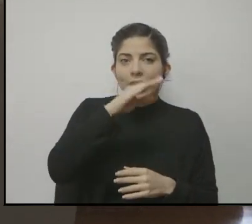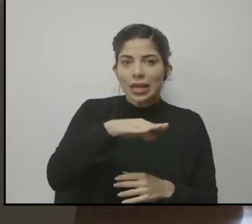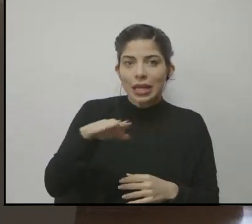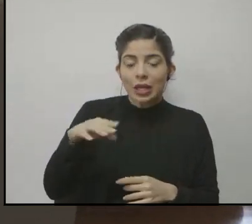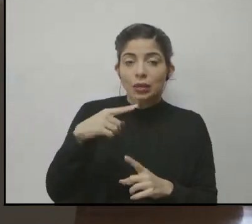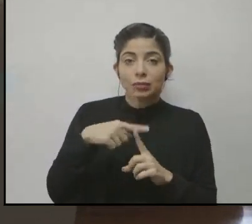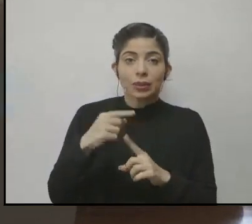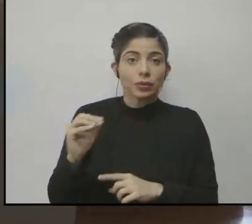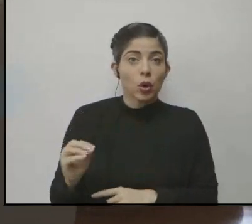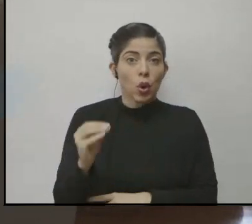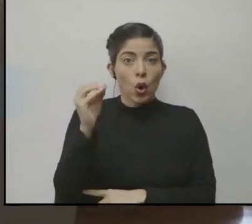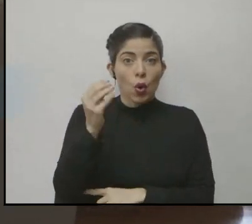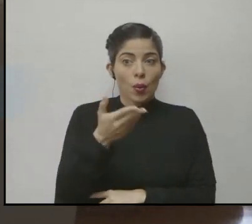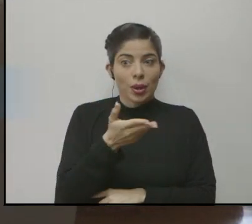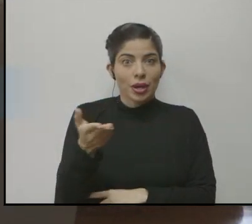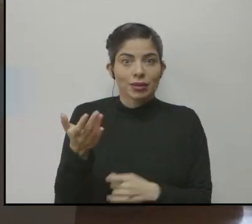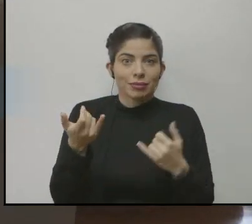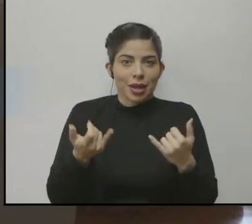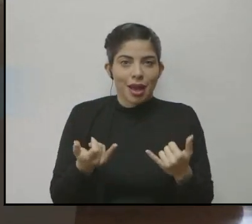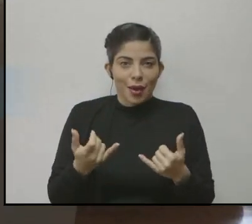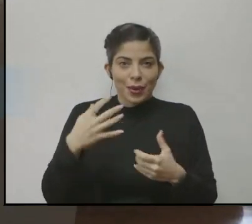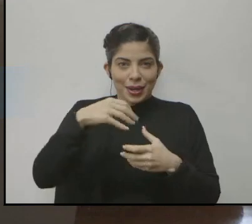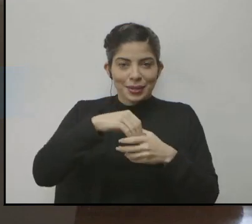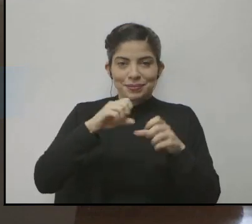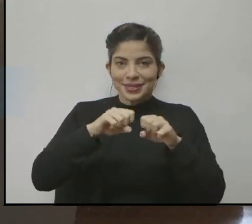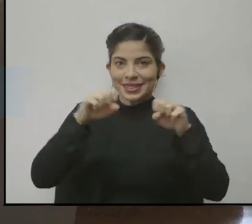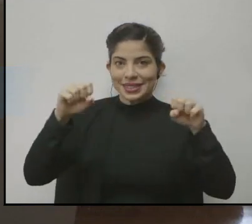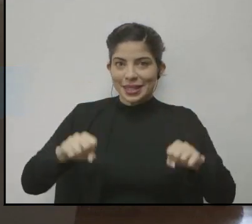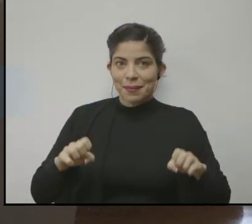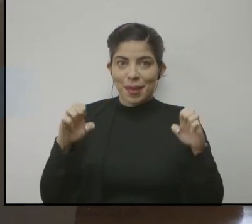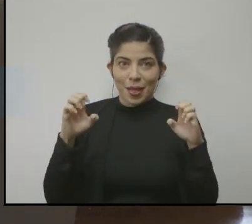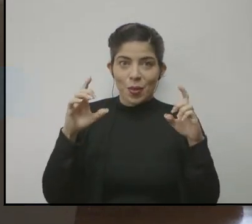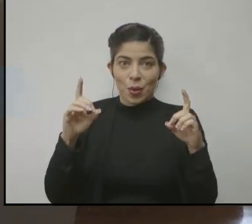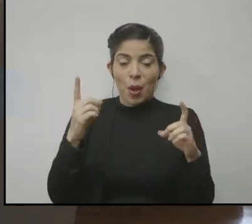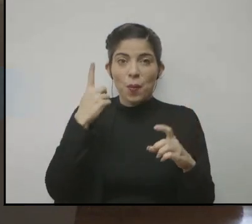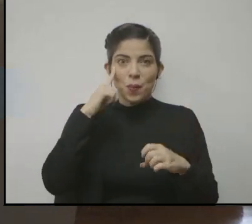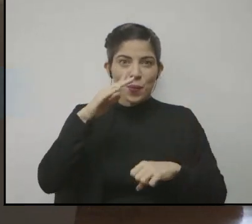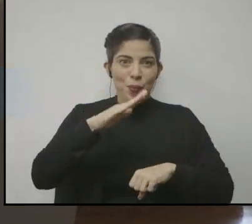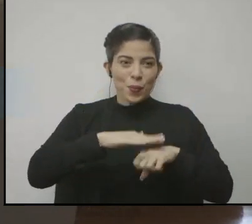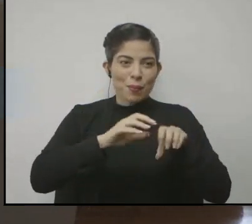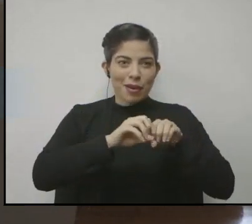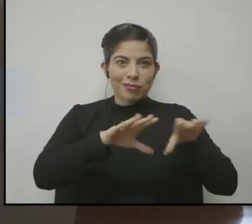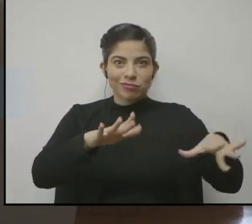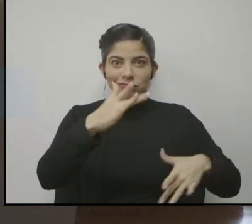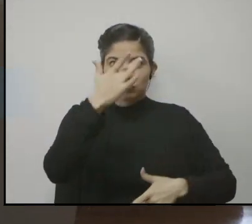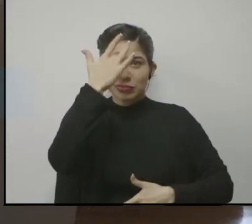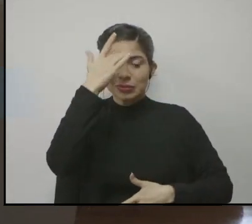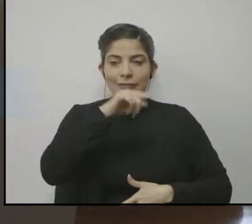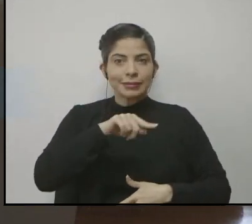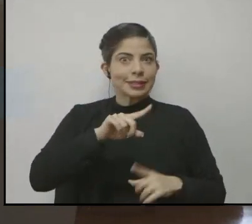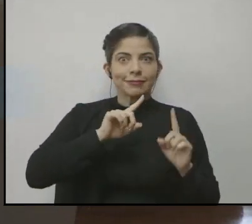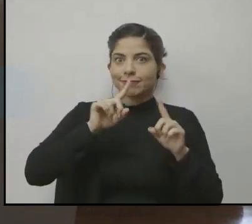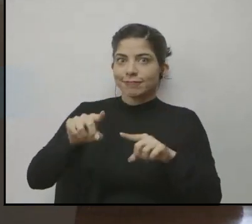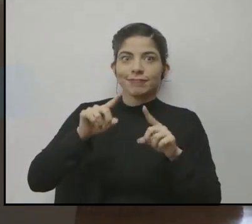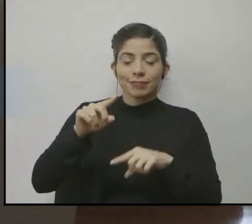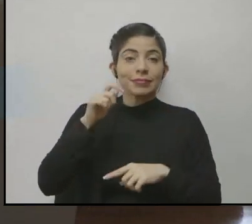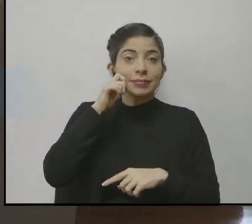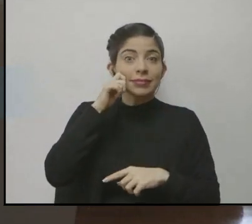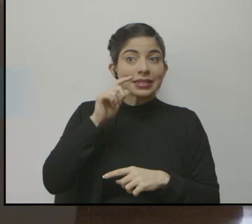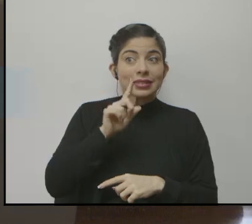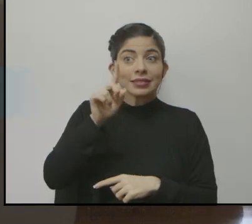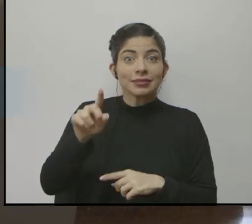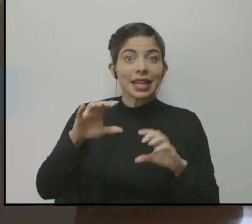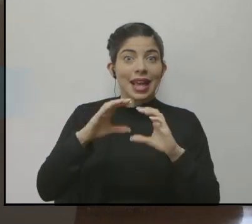jóvenes que están en nuestro sistema de educación y que por la pandemia han estado no asistiendo presencialmente a